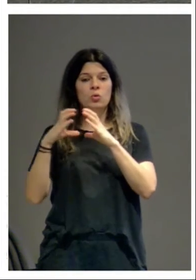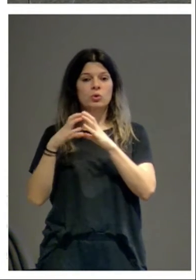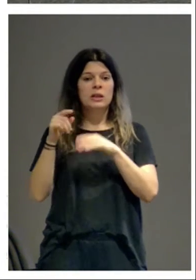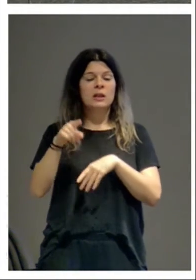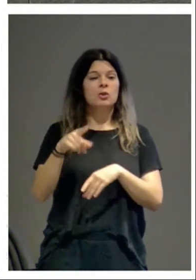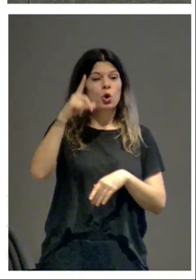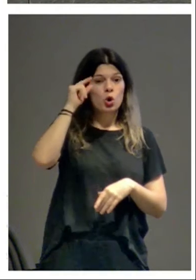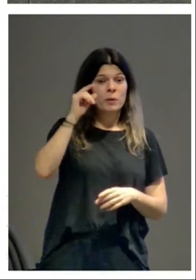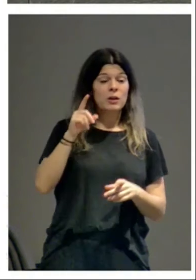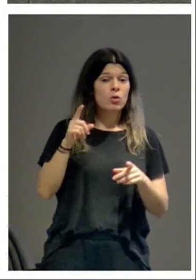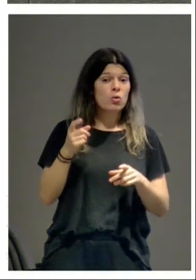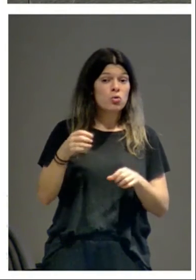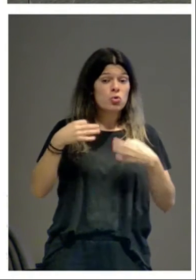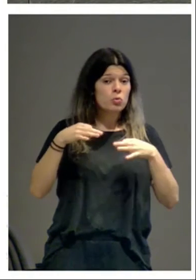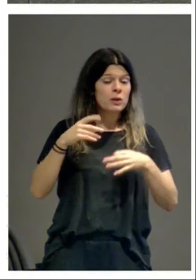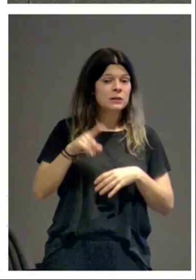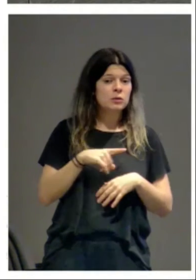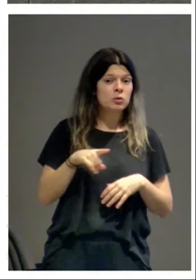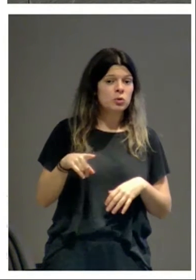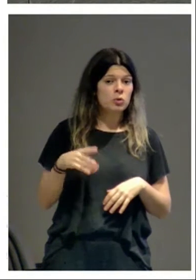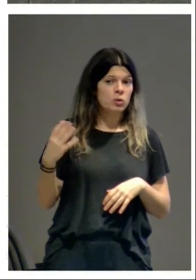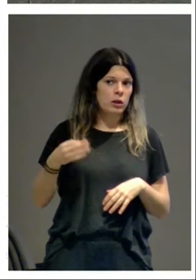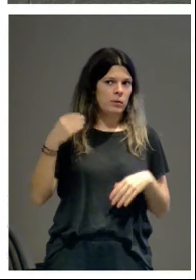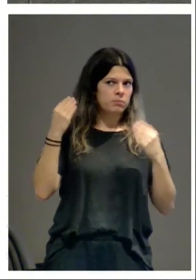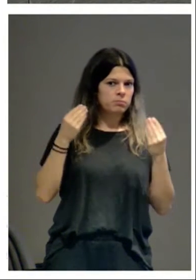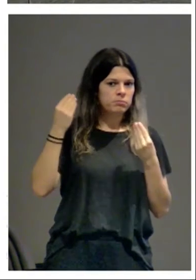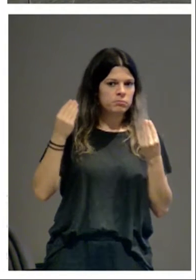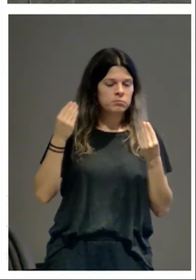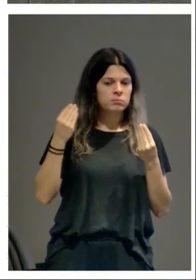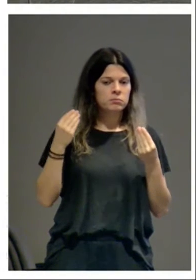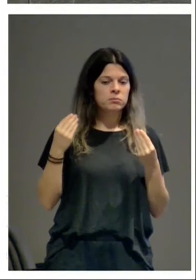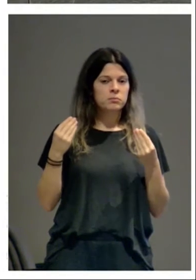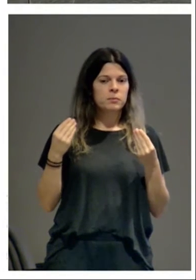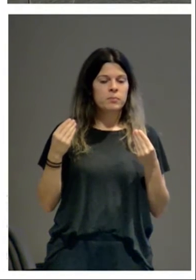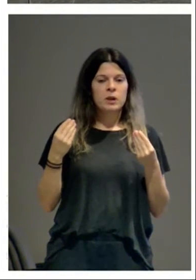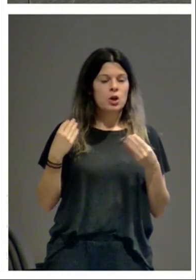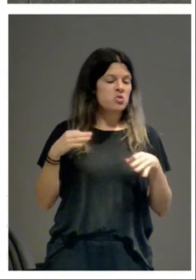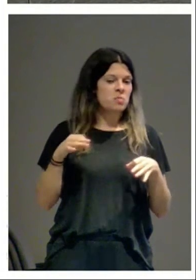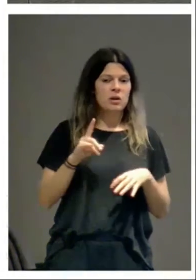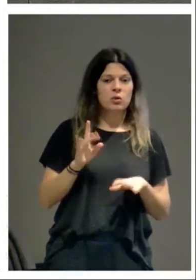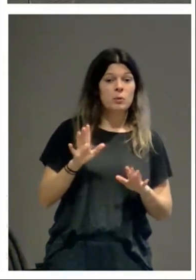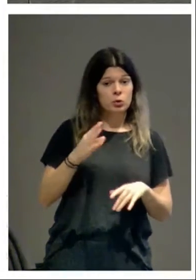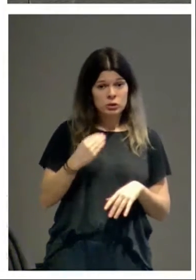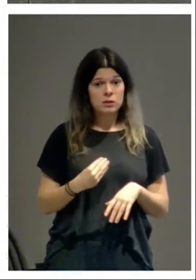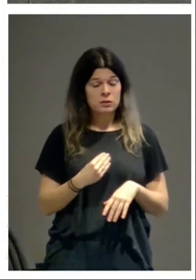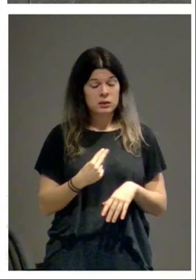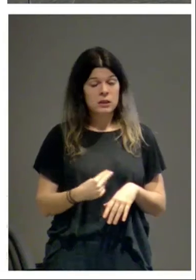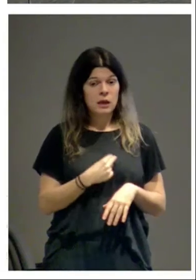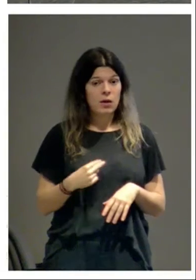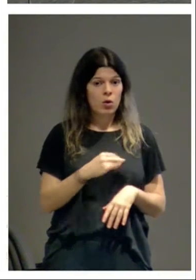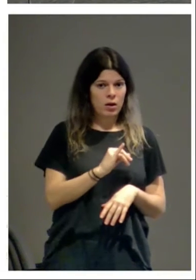románico? Si no nos lo preguntamos, no lo podemos saber. No es tan normal, pero está en Santiago de Compostela